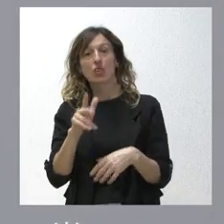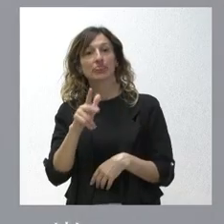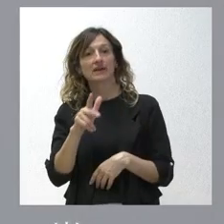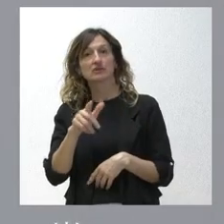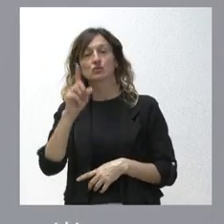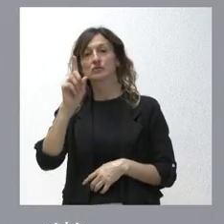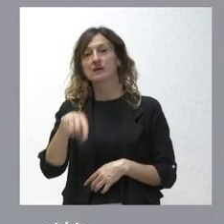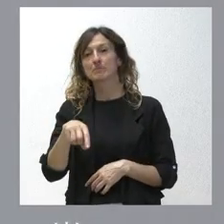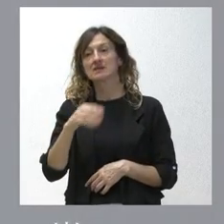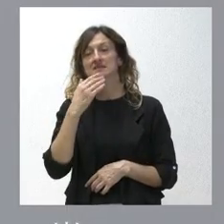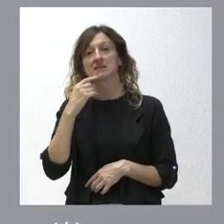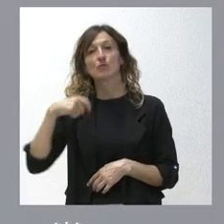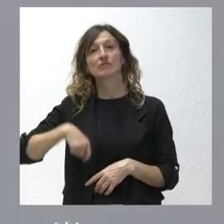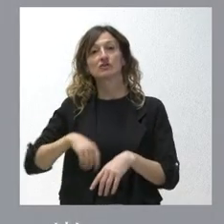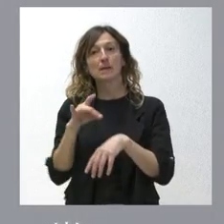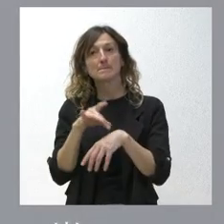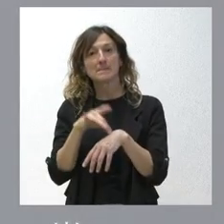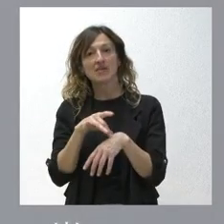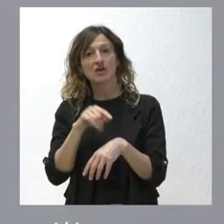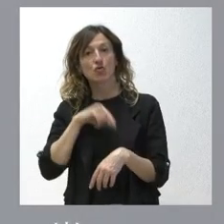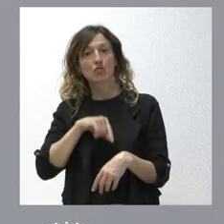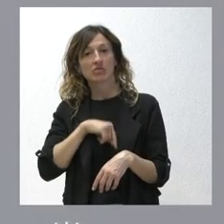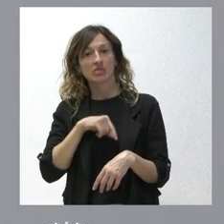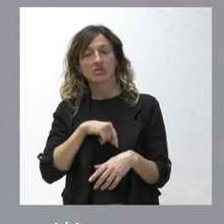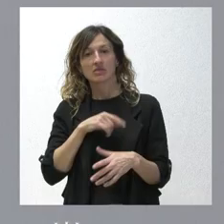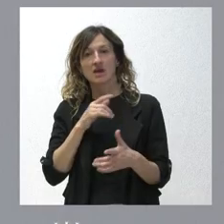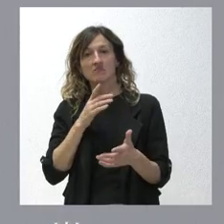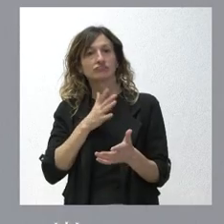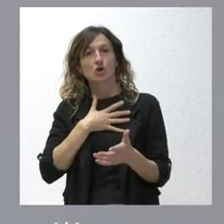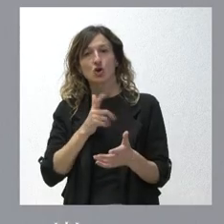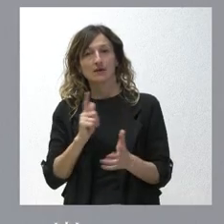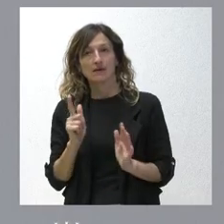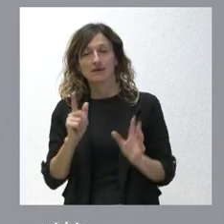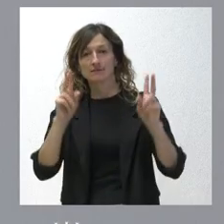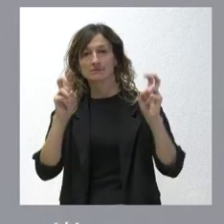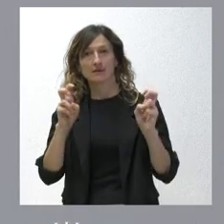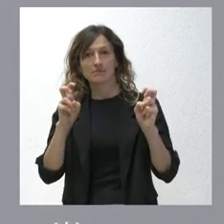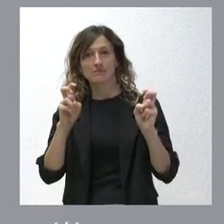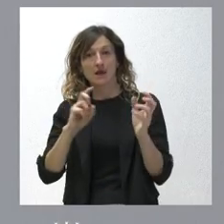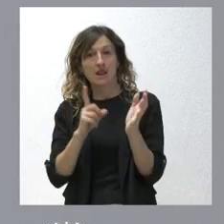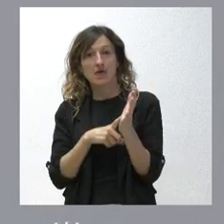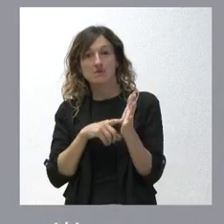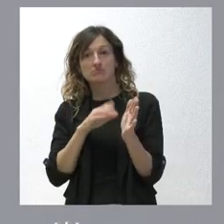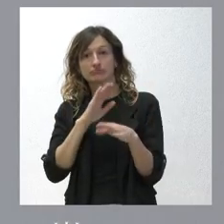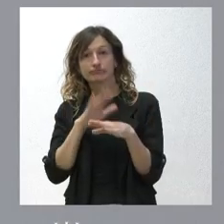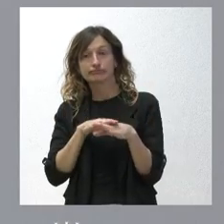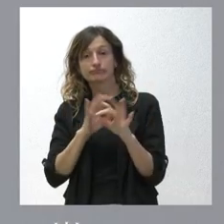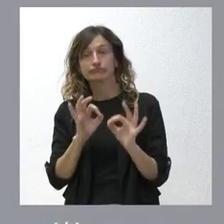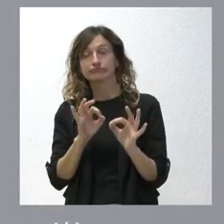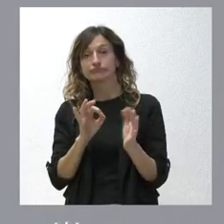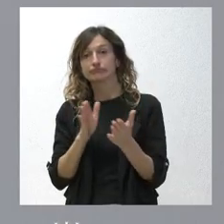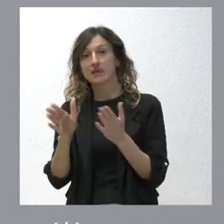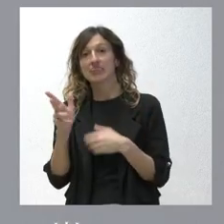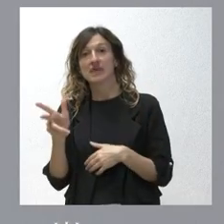de aquellos profesionales que quieran ejercer la objeción de conciencia en el marco de la ley y que así lo quieran